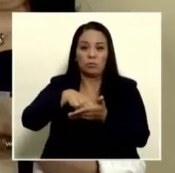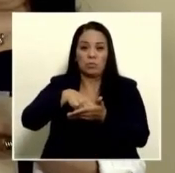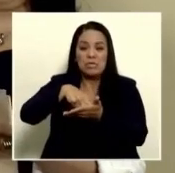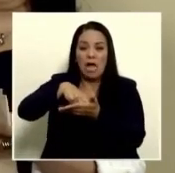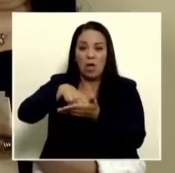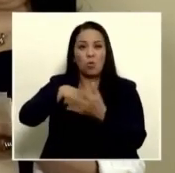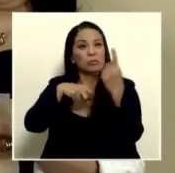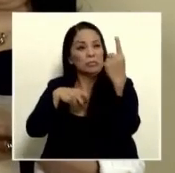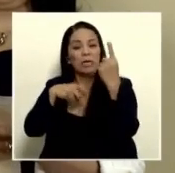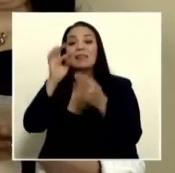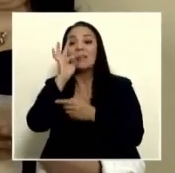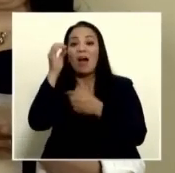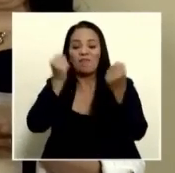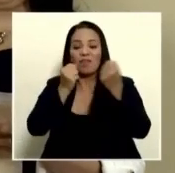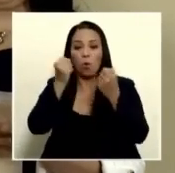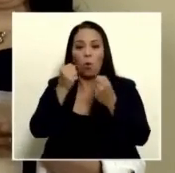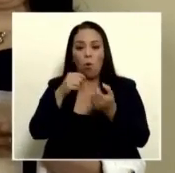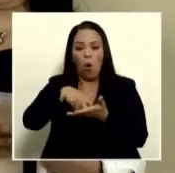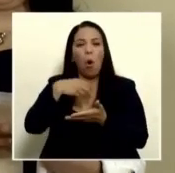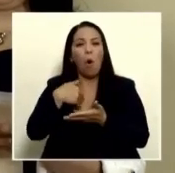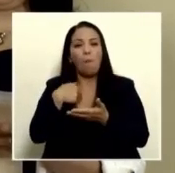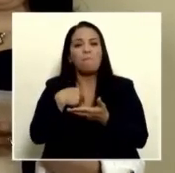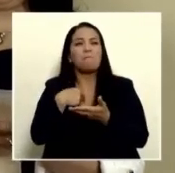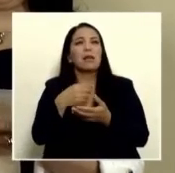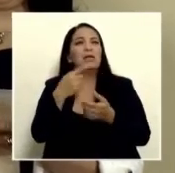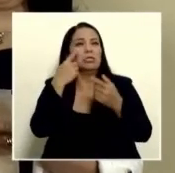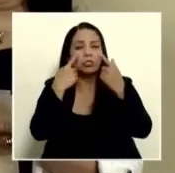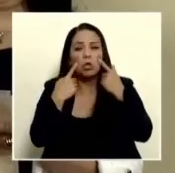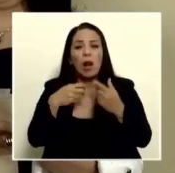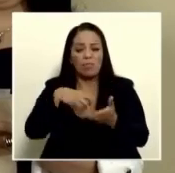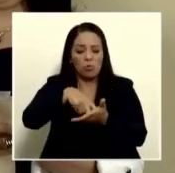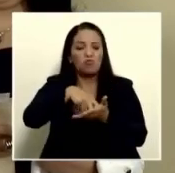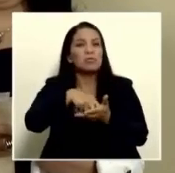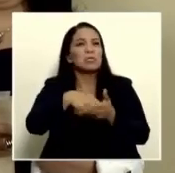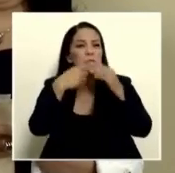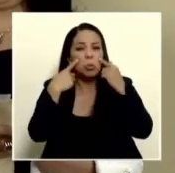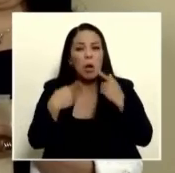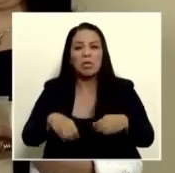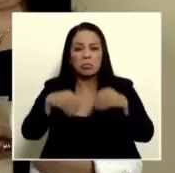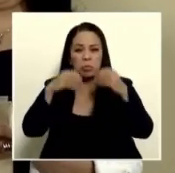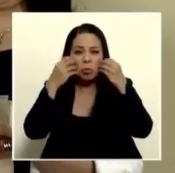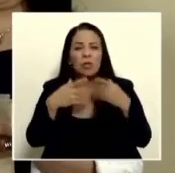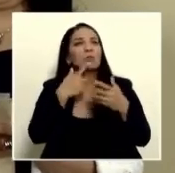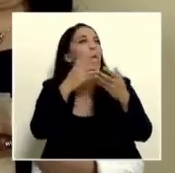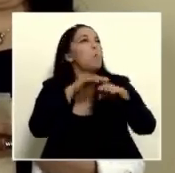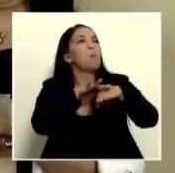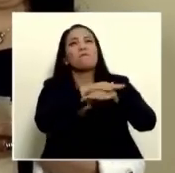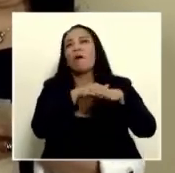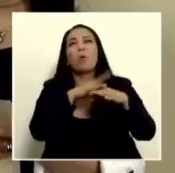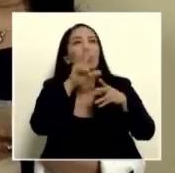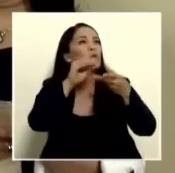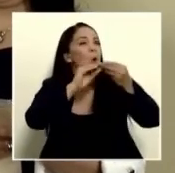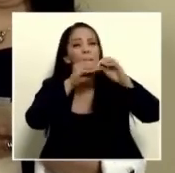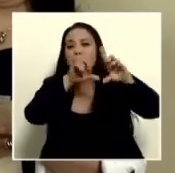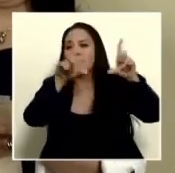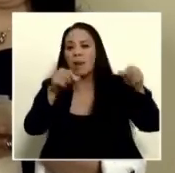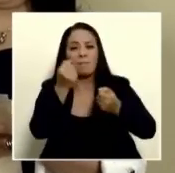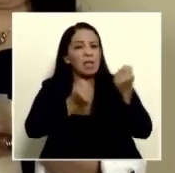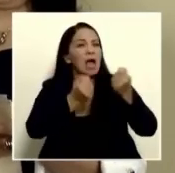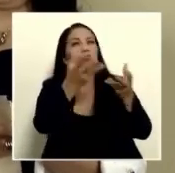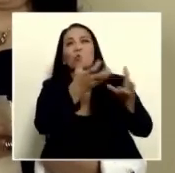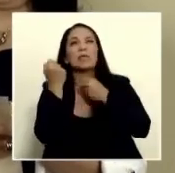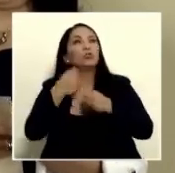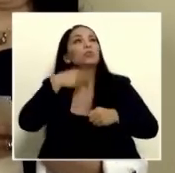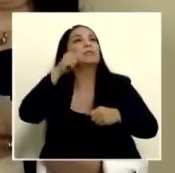oficial de tránsito llorando de rodillas diciéndole no me quite la placa porque de ahí